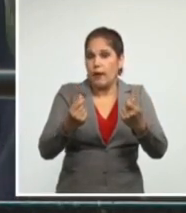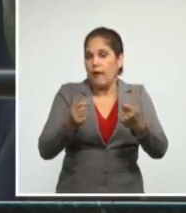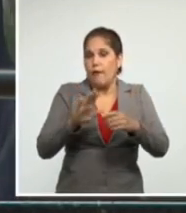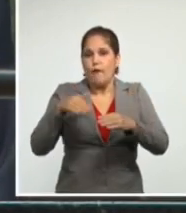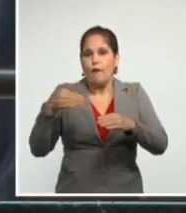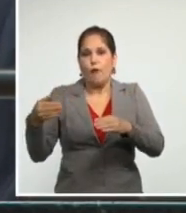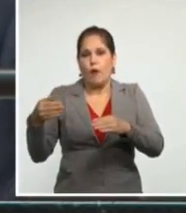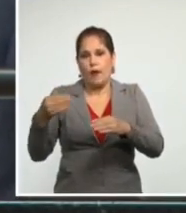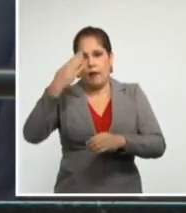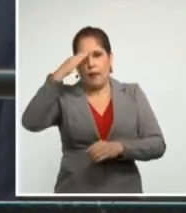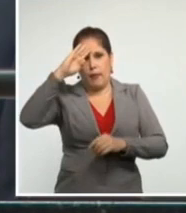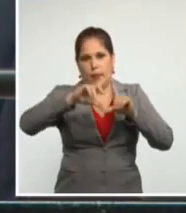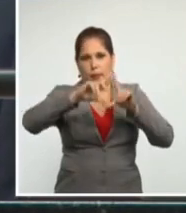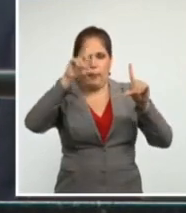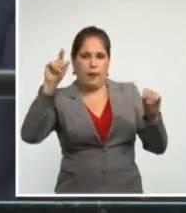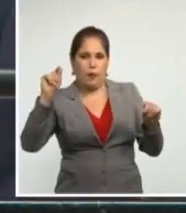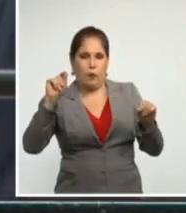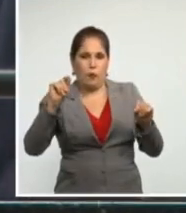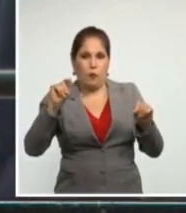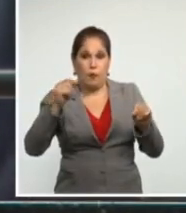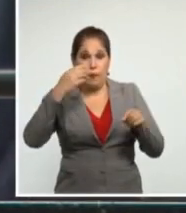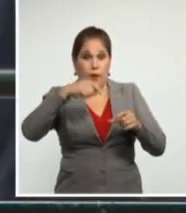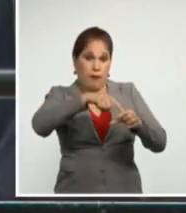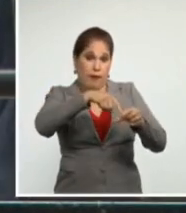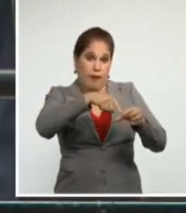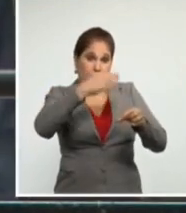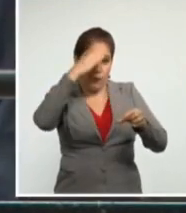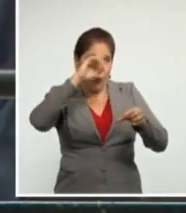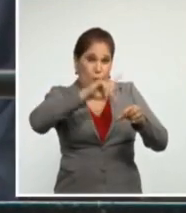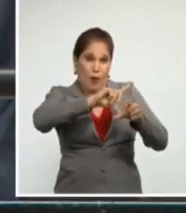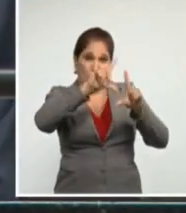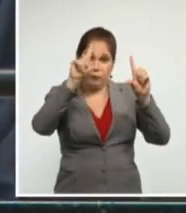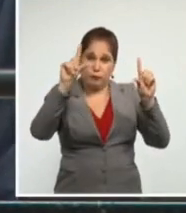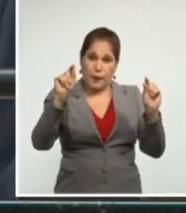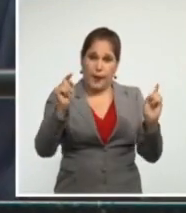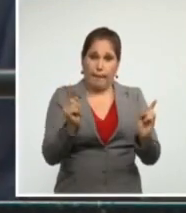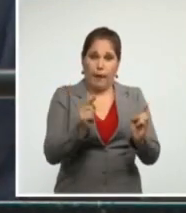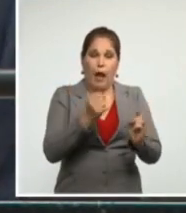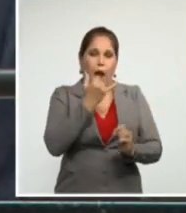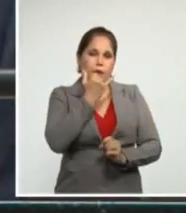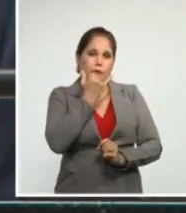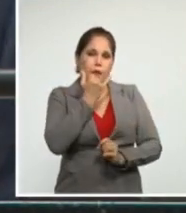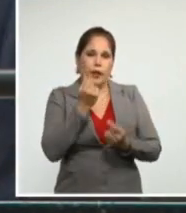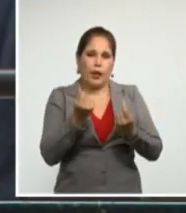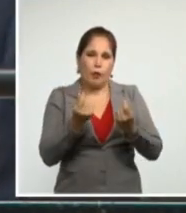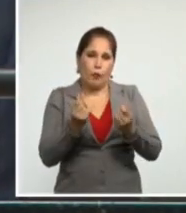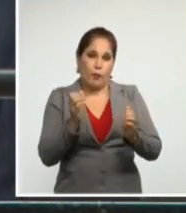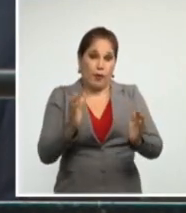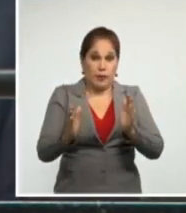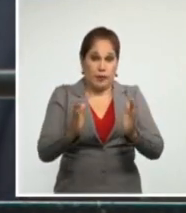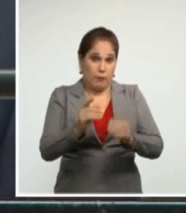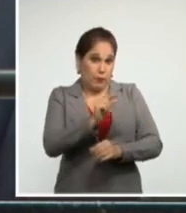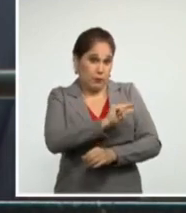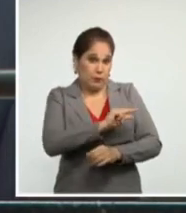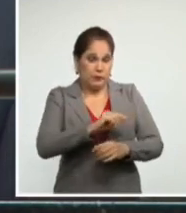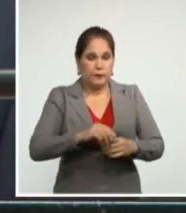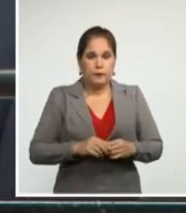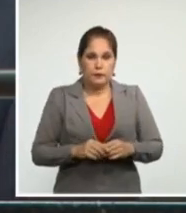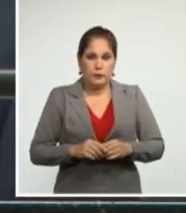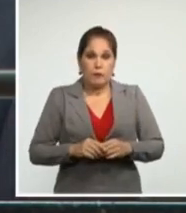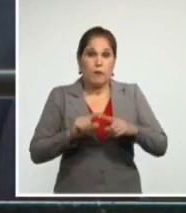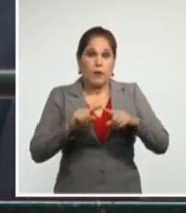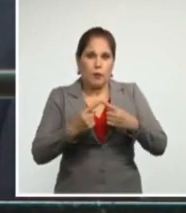contra un pequeño país ya afectado en el periodo reciente por la